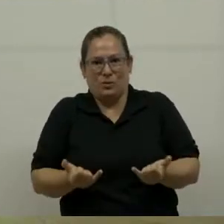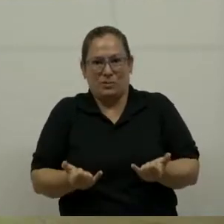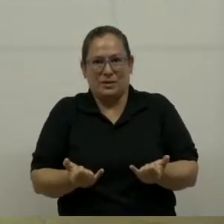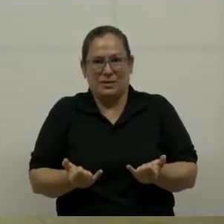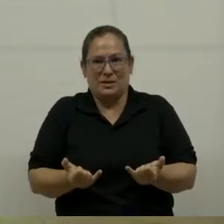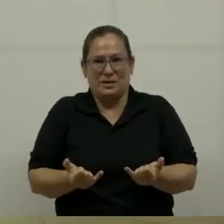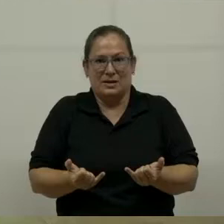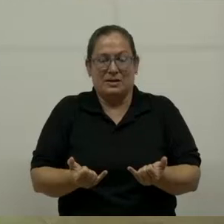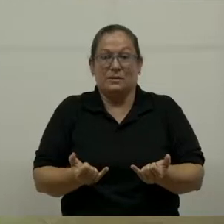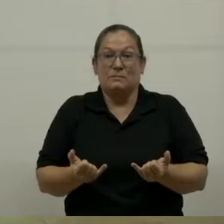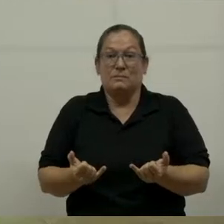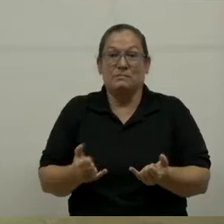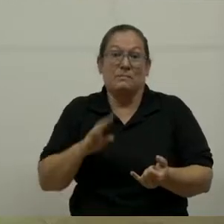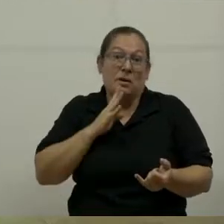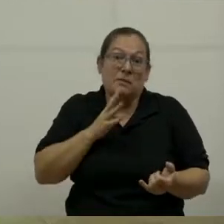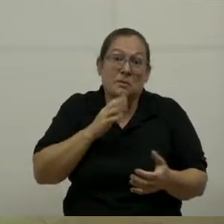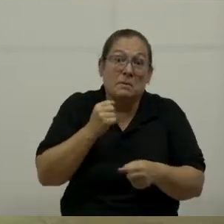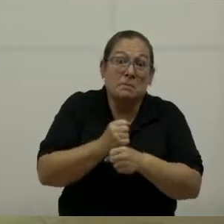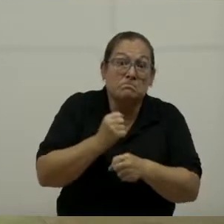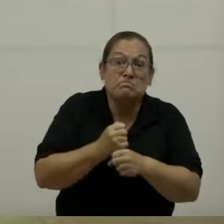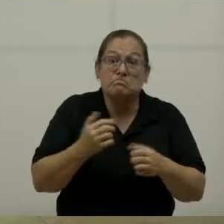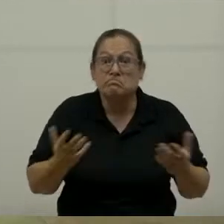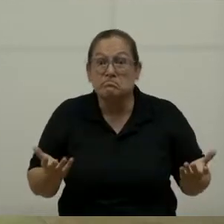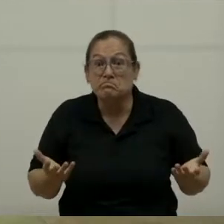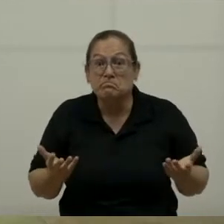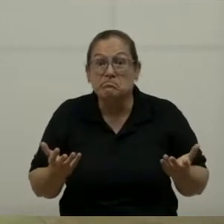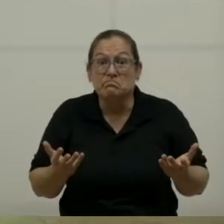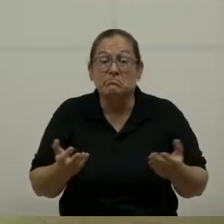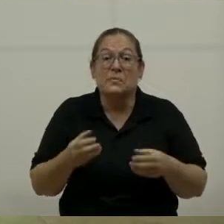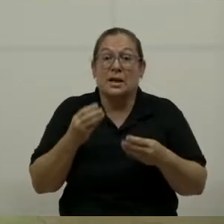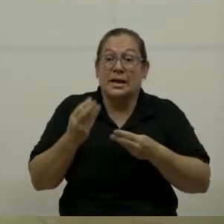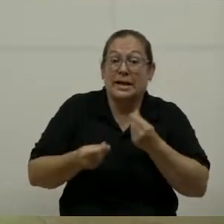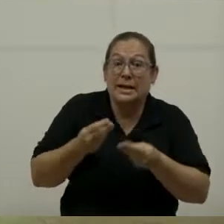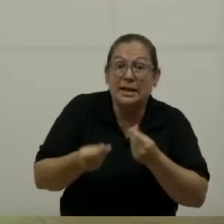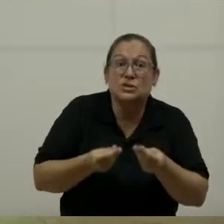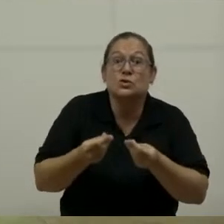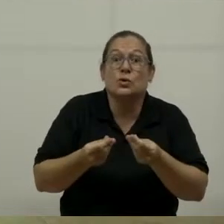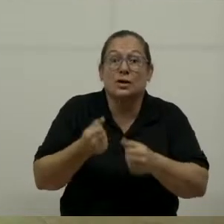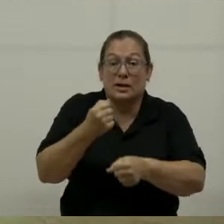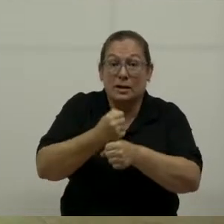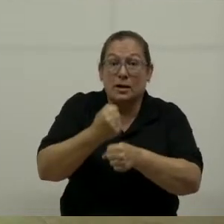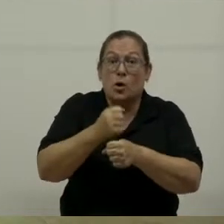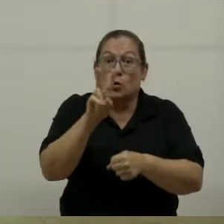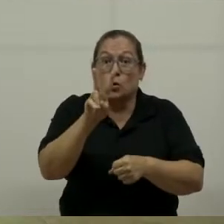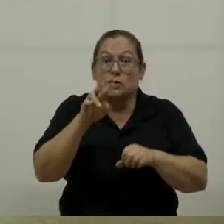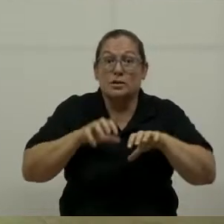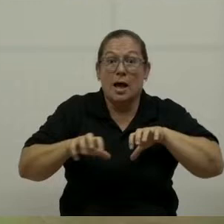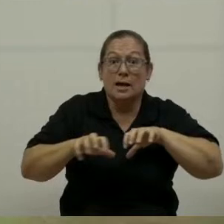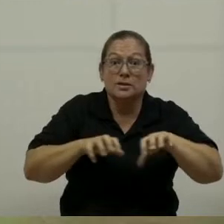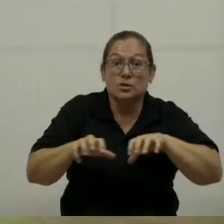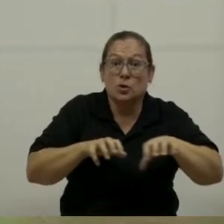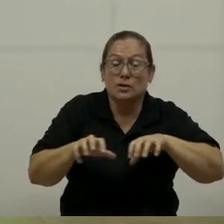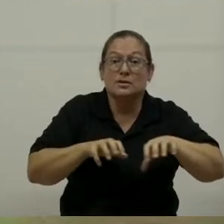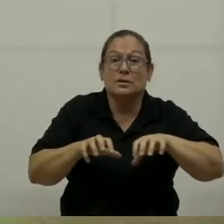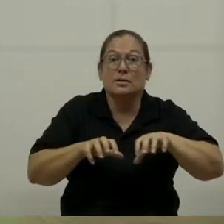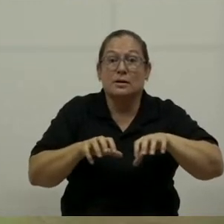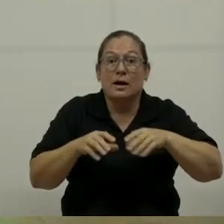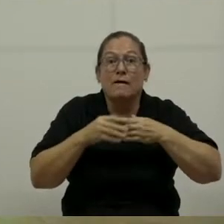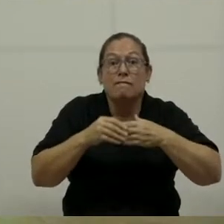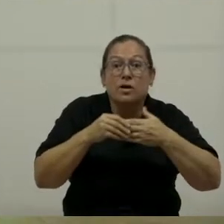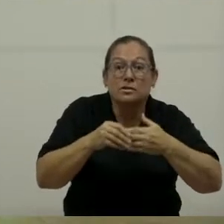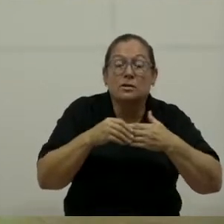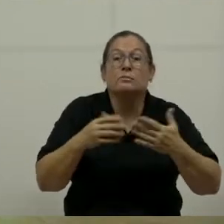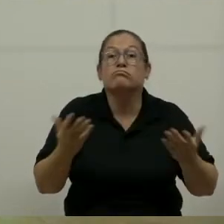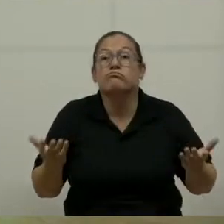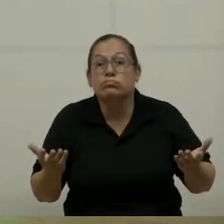Como estamos hablando de empleo, bueno, retención y generación de empleo. Dos acciones ahí. La flexibilización de contratos laborales